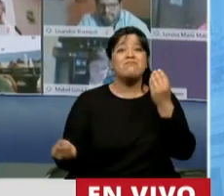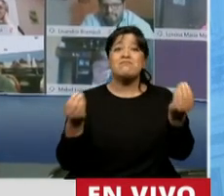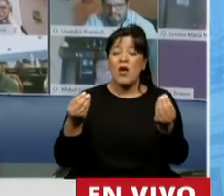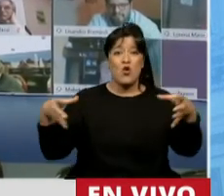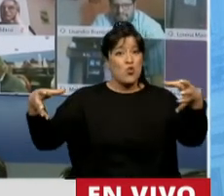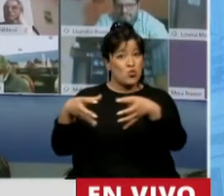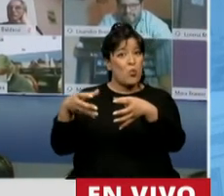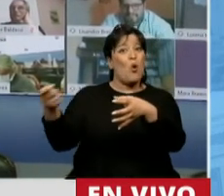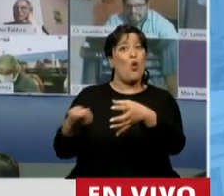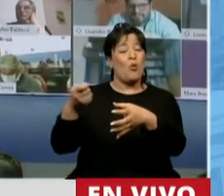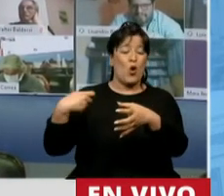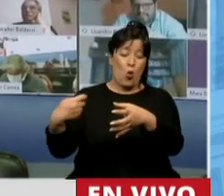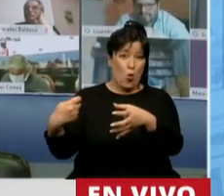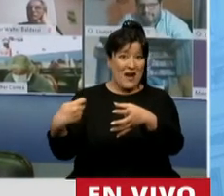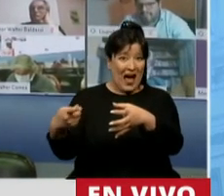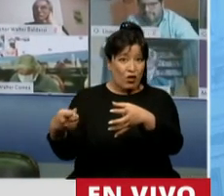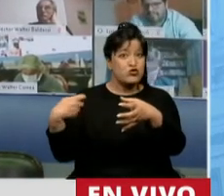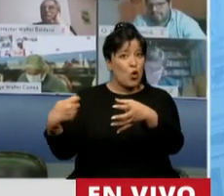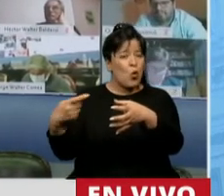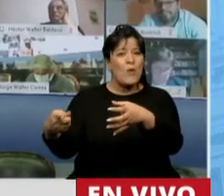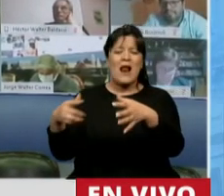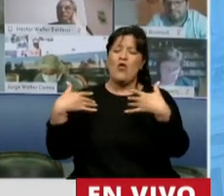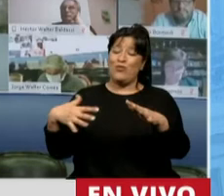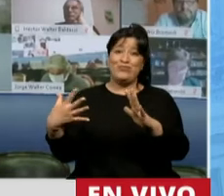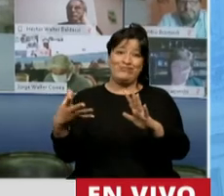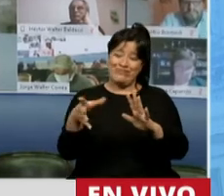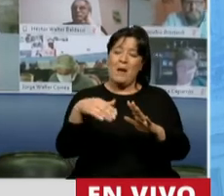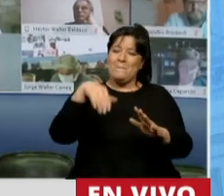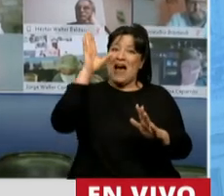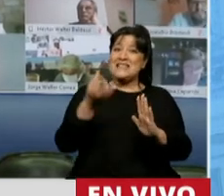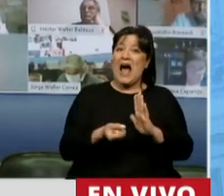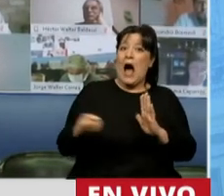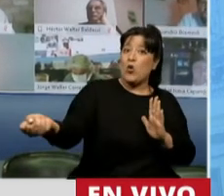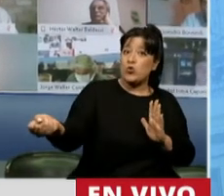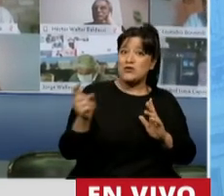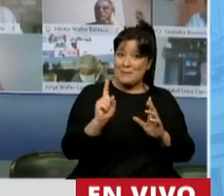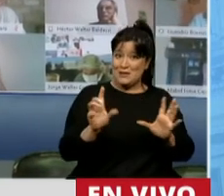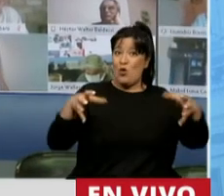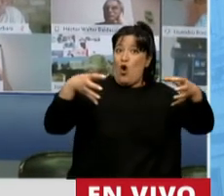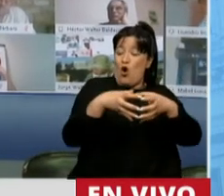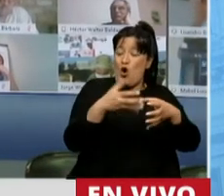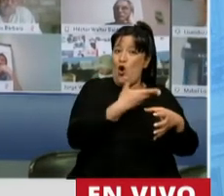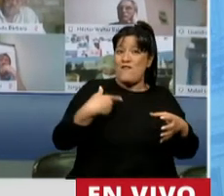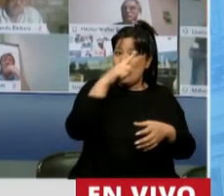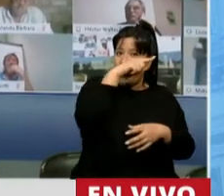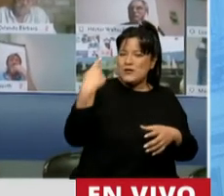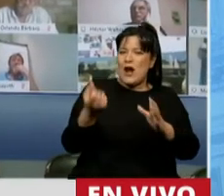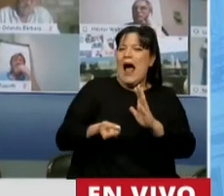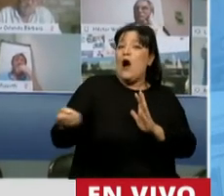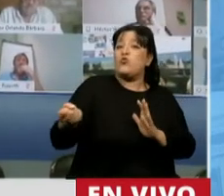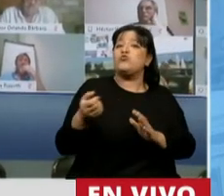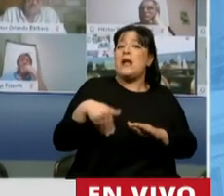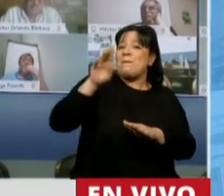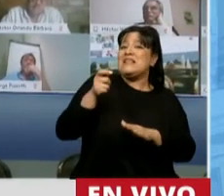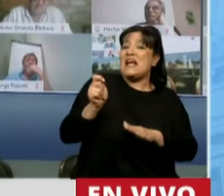son una de las principales variables de ajuste de este gobierno nacional. Y tampoco